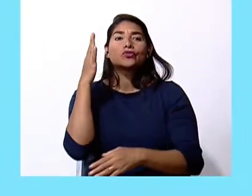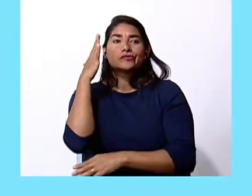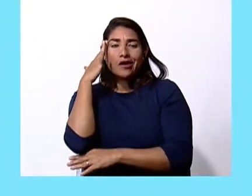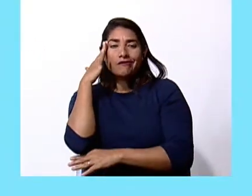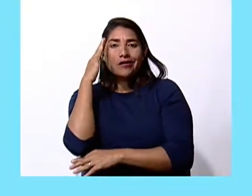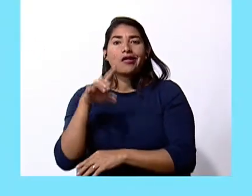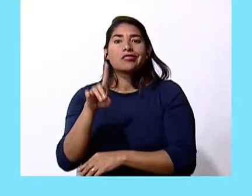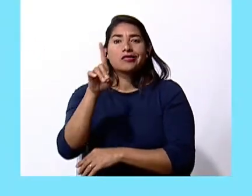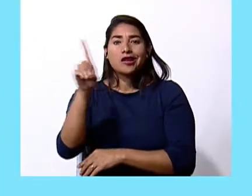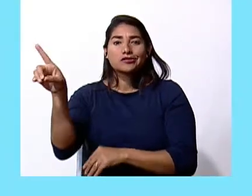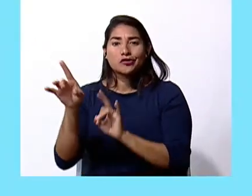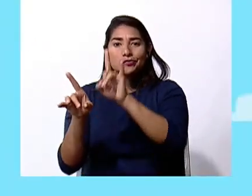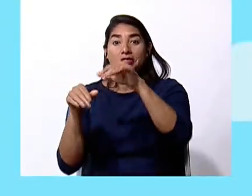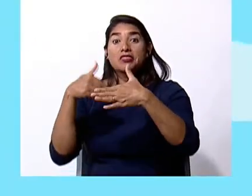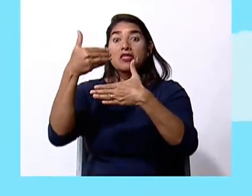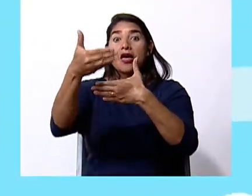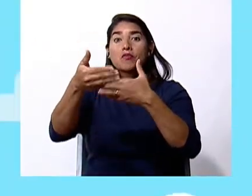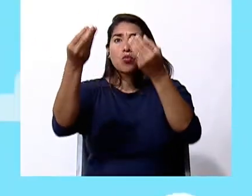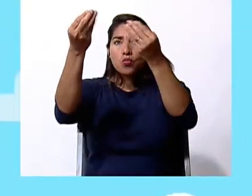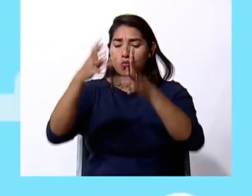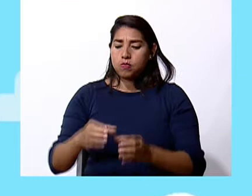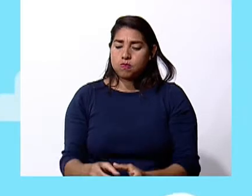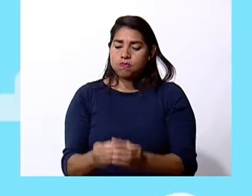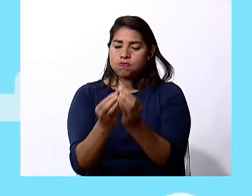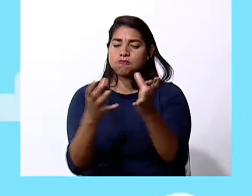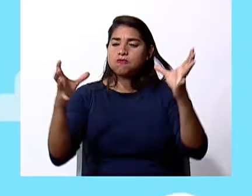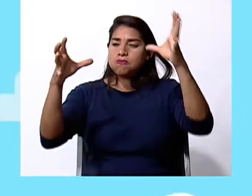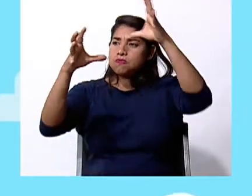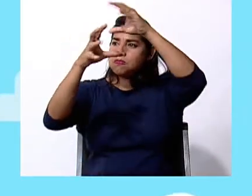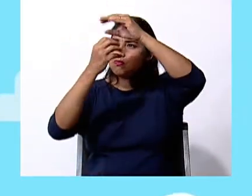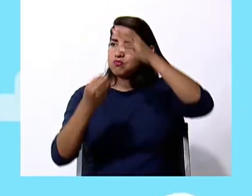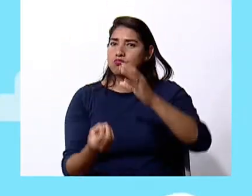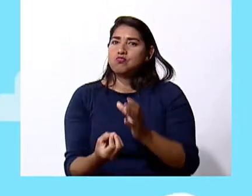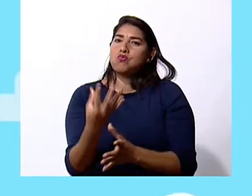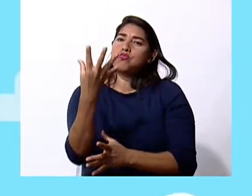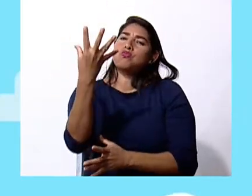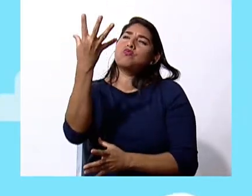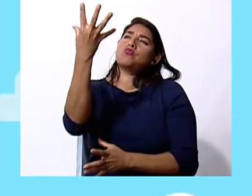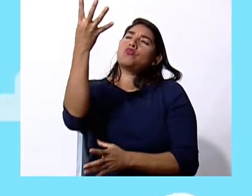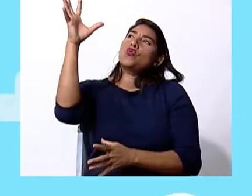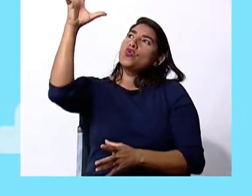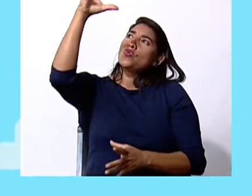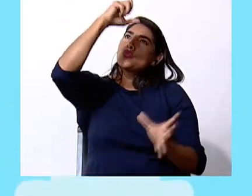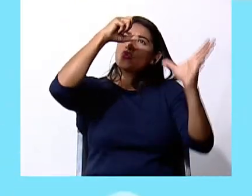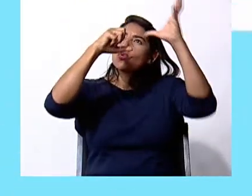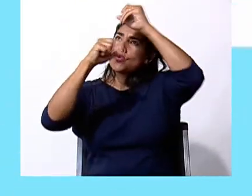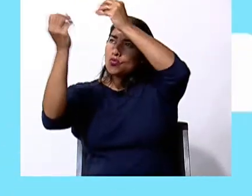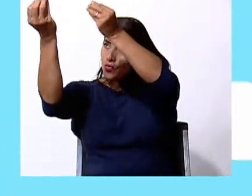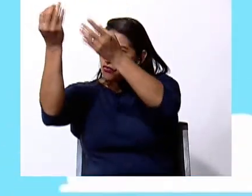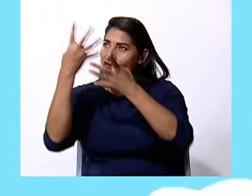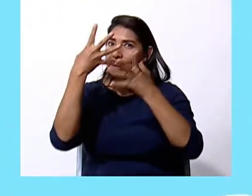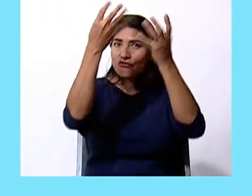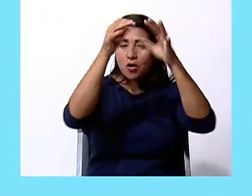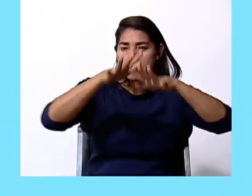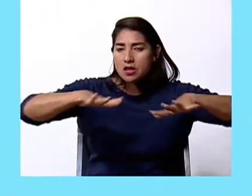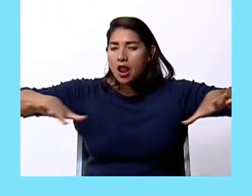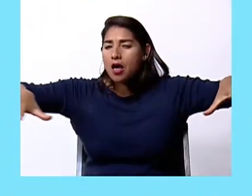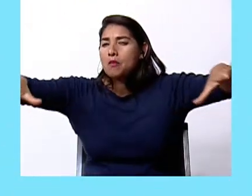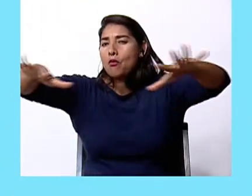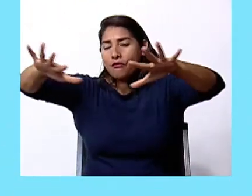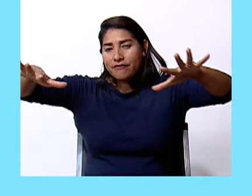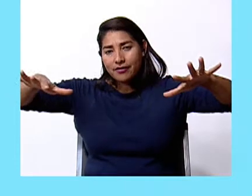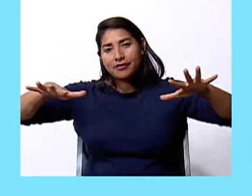Luego lanzan a la atmósfera los globos sonda con estos instrumentos para poder obtener los datos sobre la condición de la atmósfera.